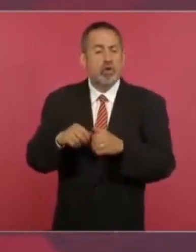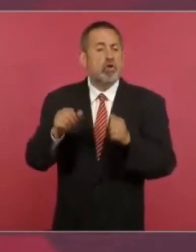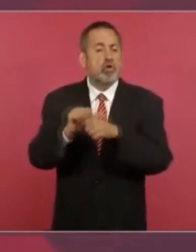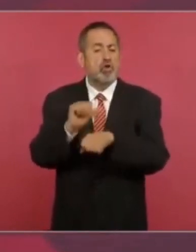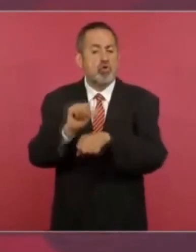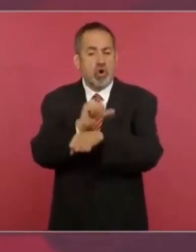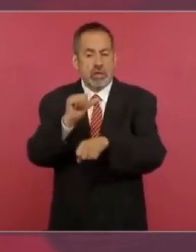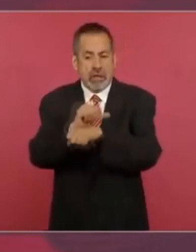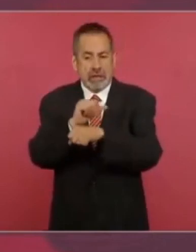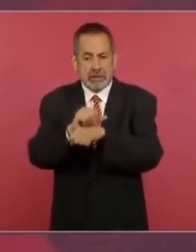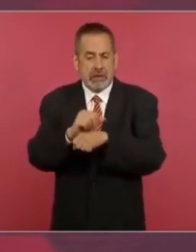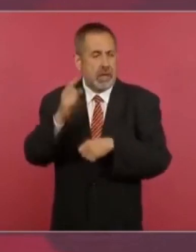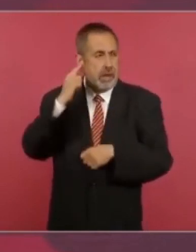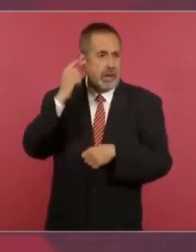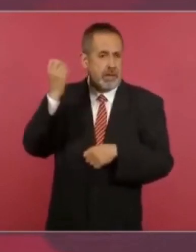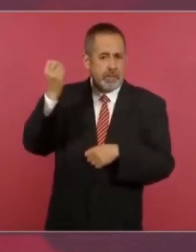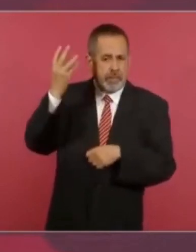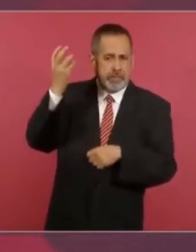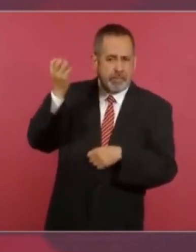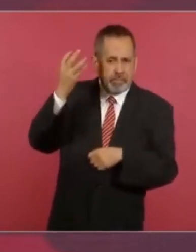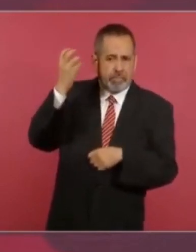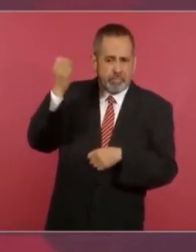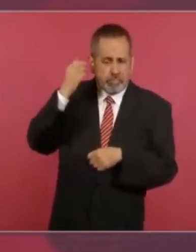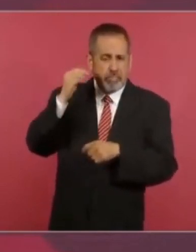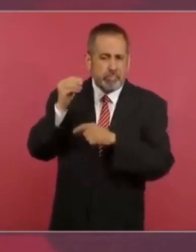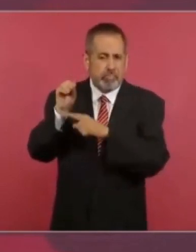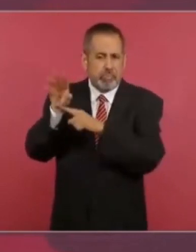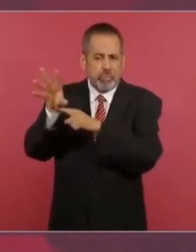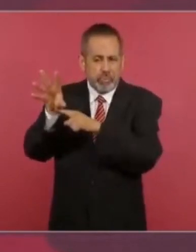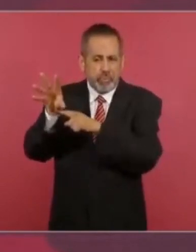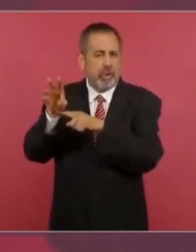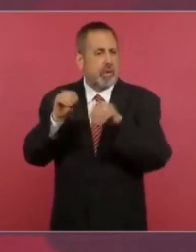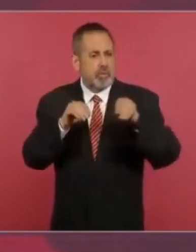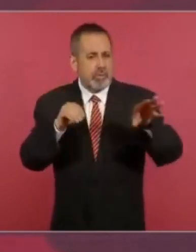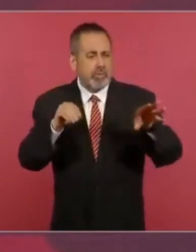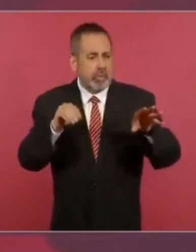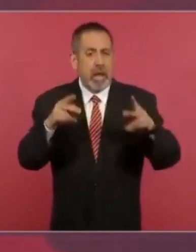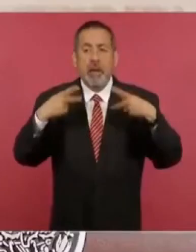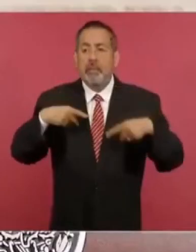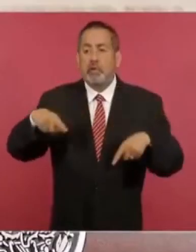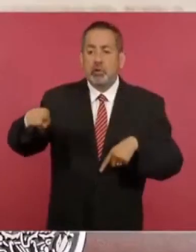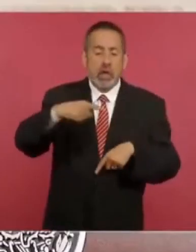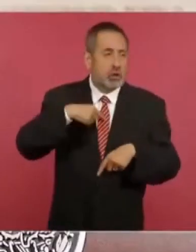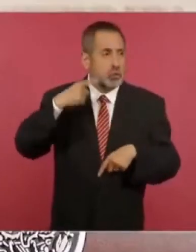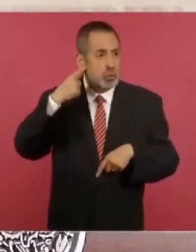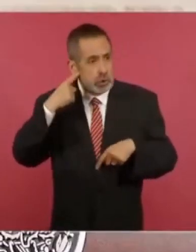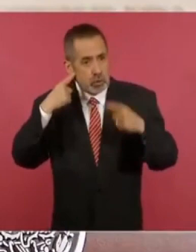de sonido se va a transmitir en las colonias.